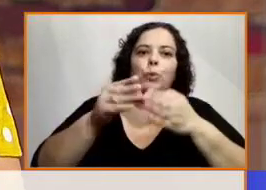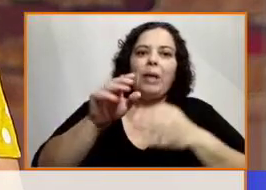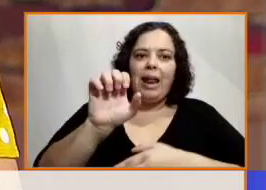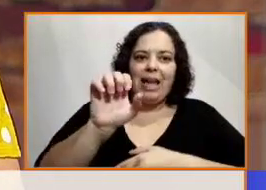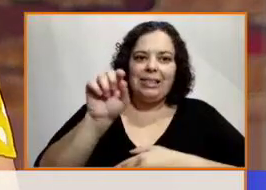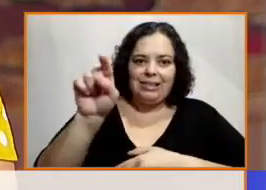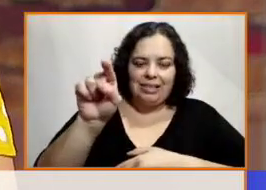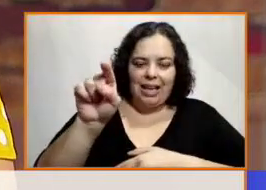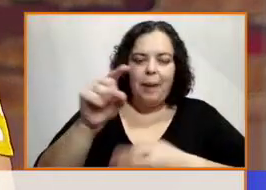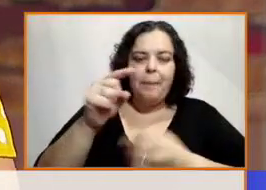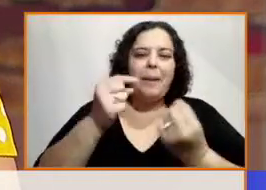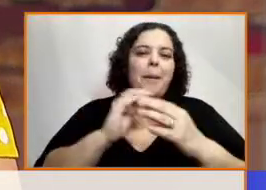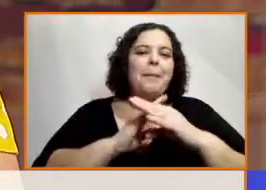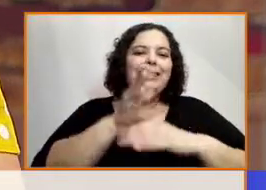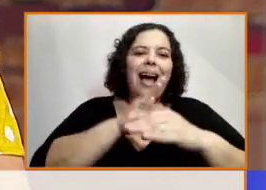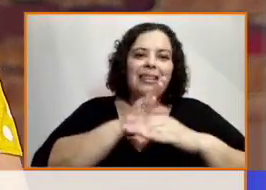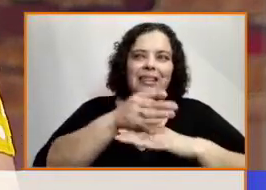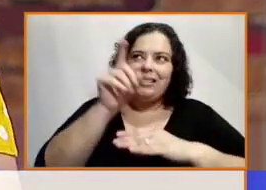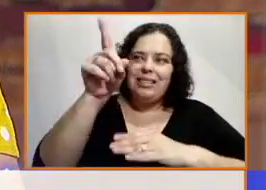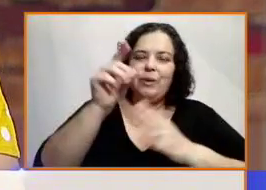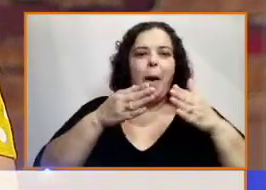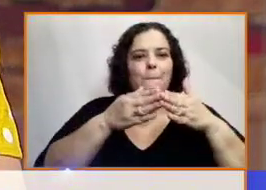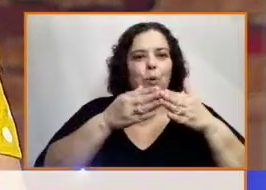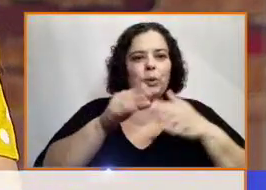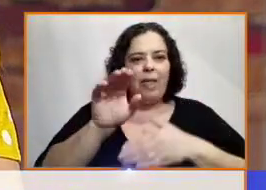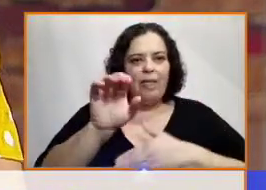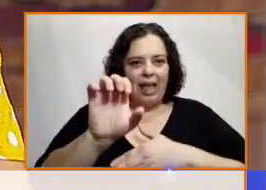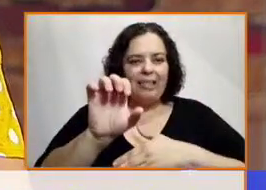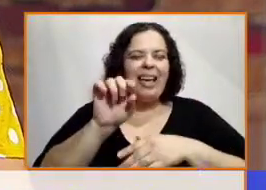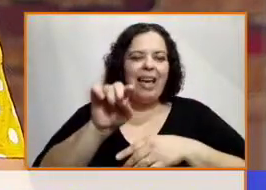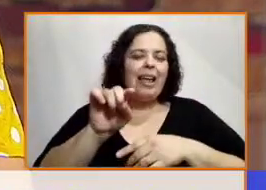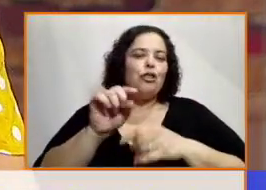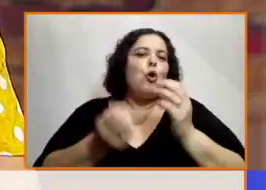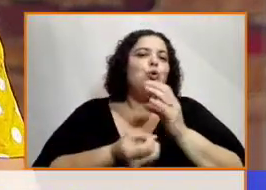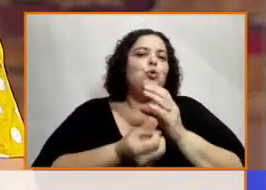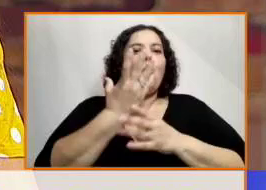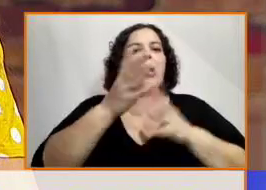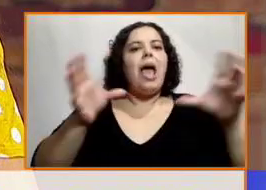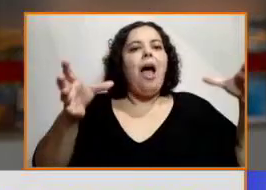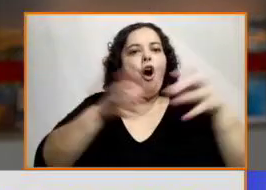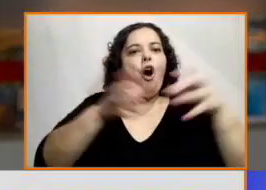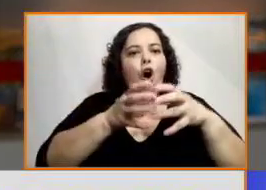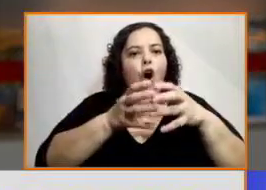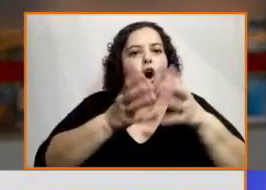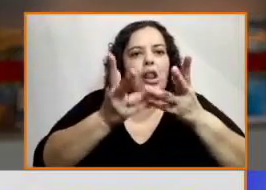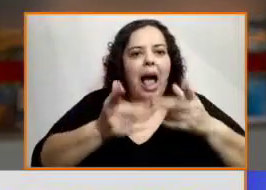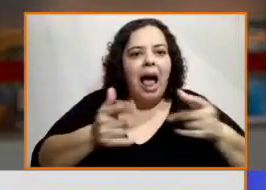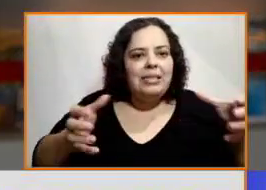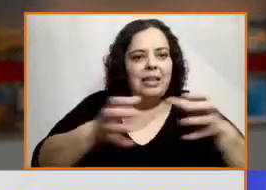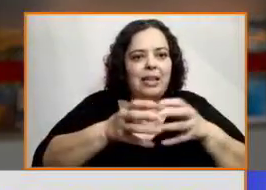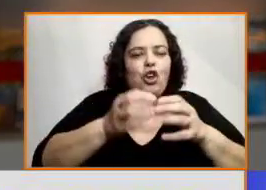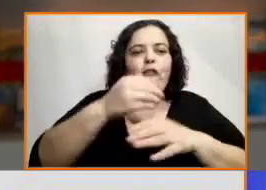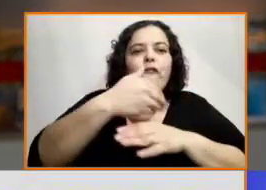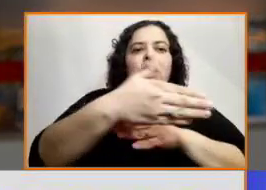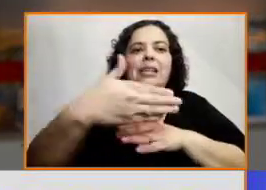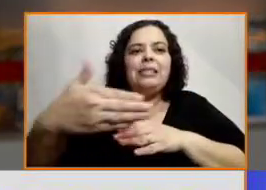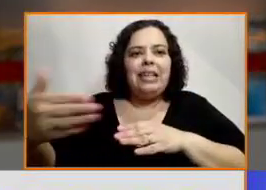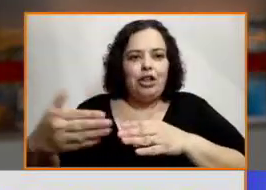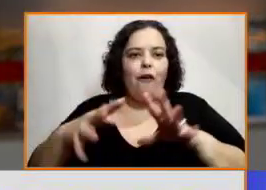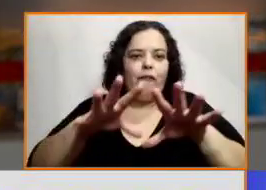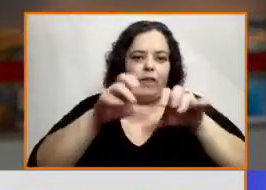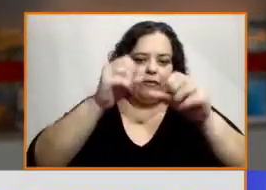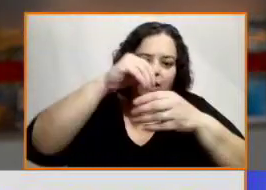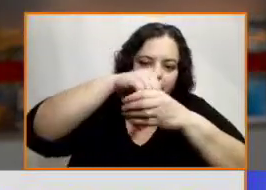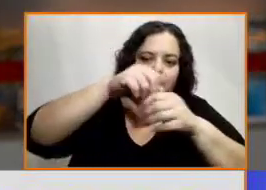lo civil, como una organización de vecinos. ¿Y eso cómo, qué cuestiones o qué líneas se van